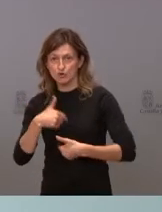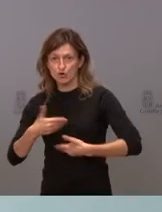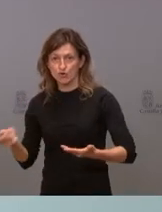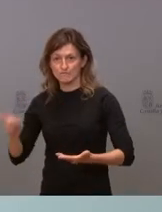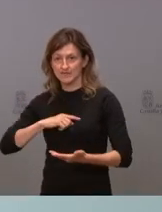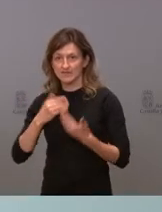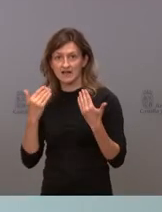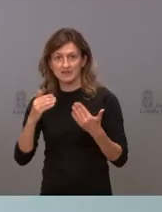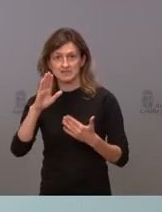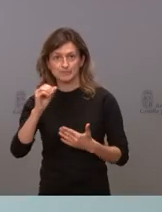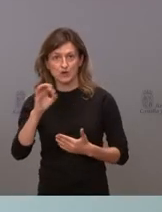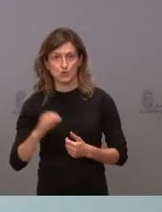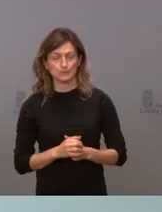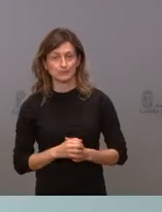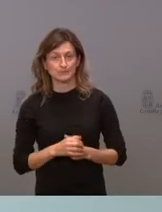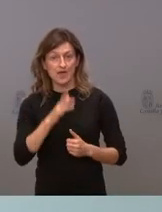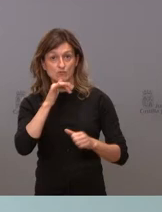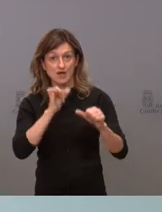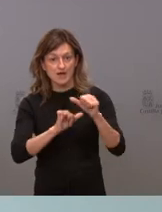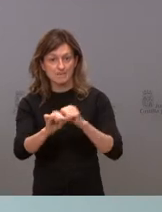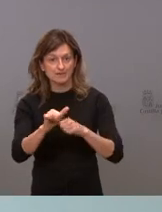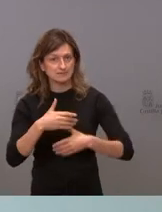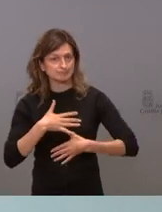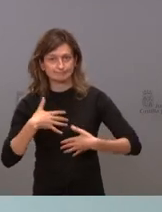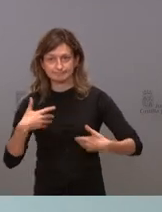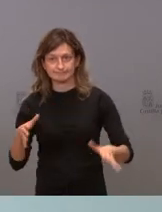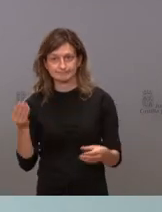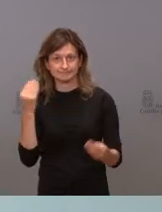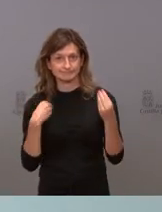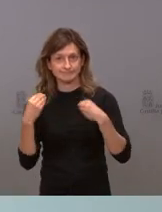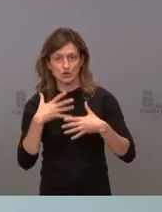Gracias, Paco. A partir de ahora estamos a su disposición.